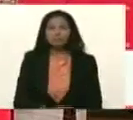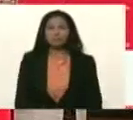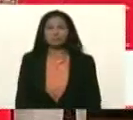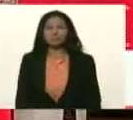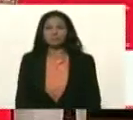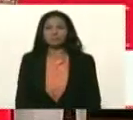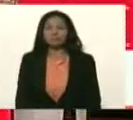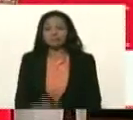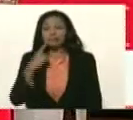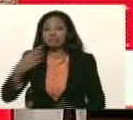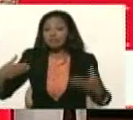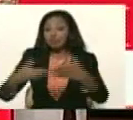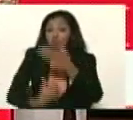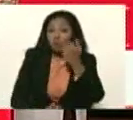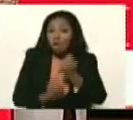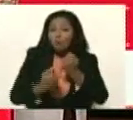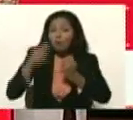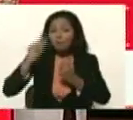Tener equipos de apoyo.